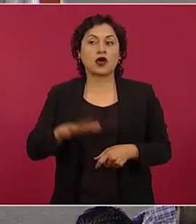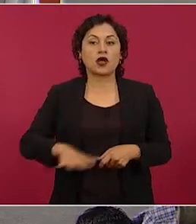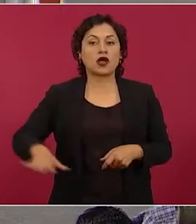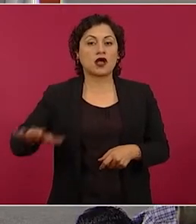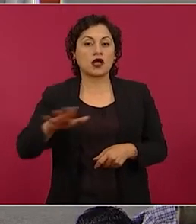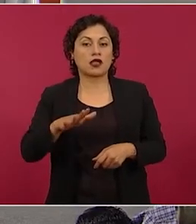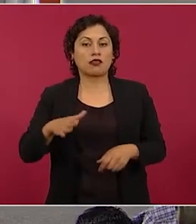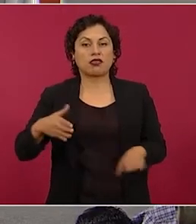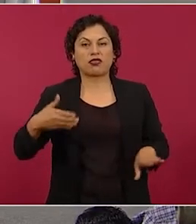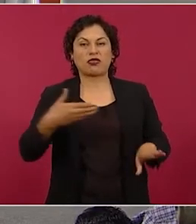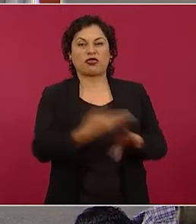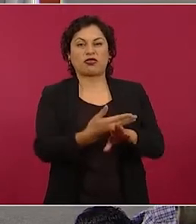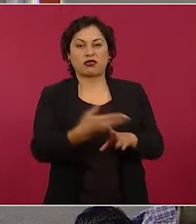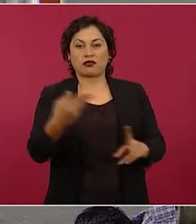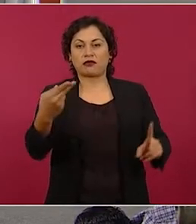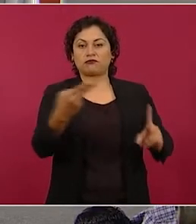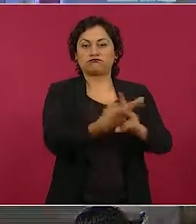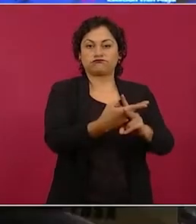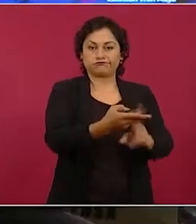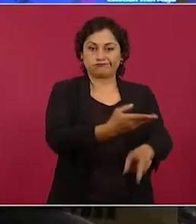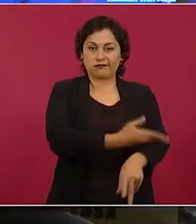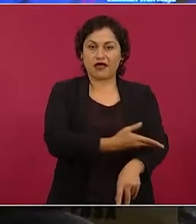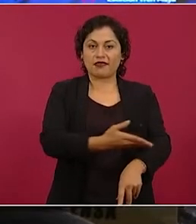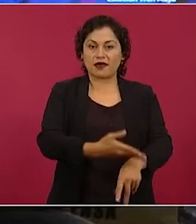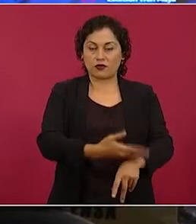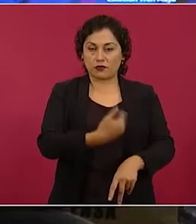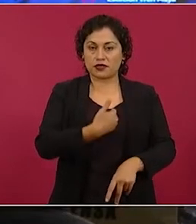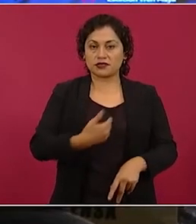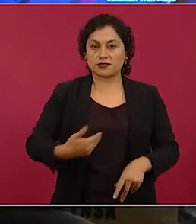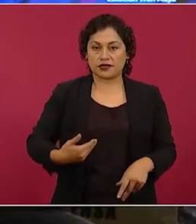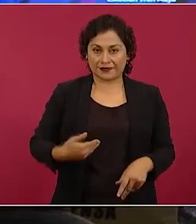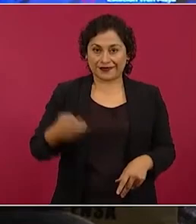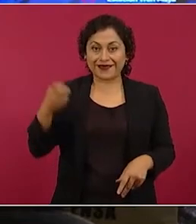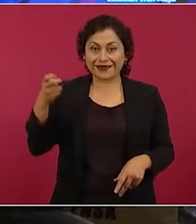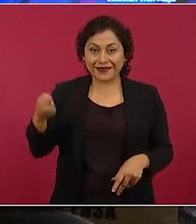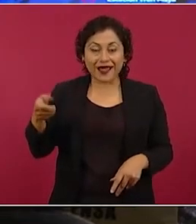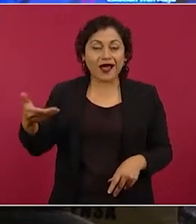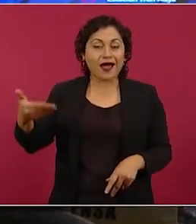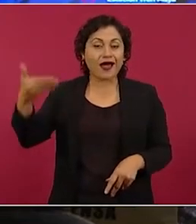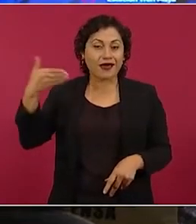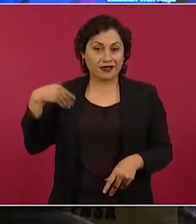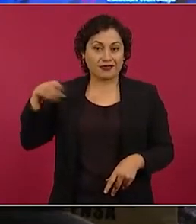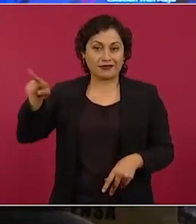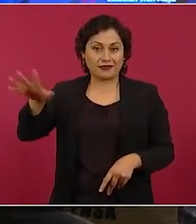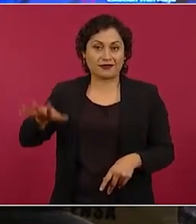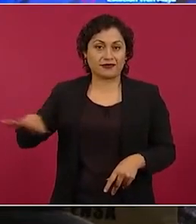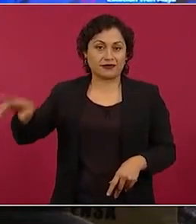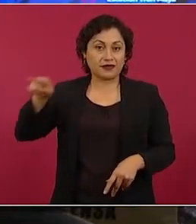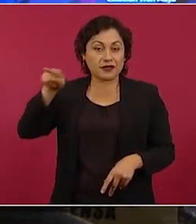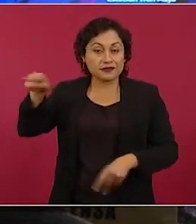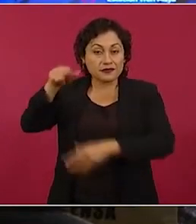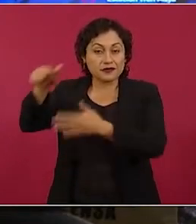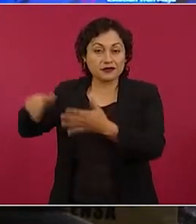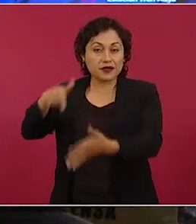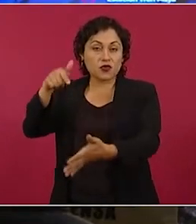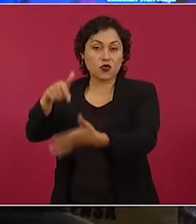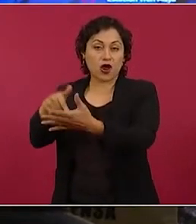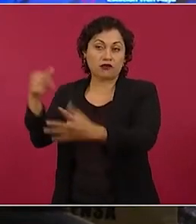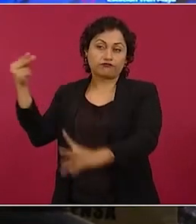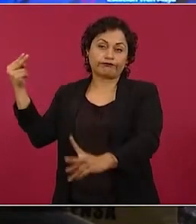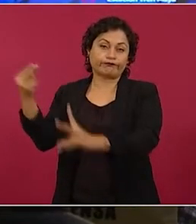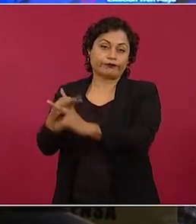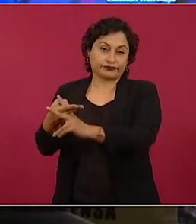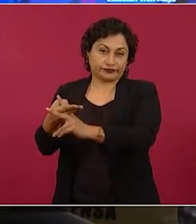asesinato al presidente Madero. Aquí hubo una matanza que él llevó a cabo